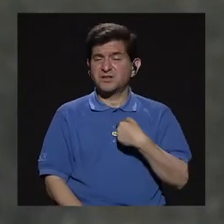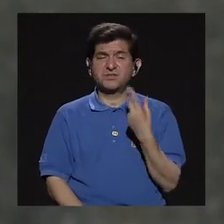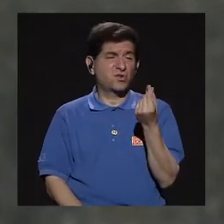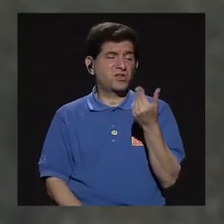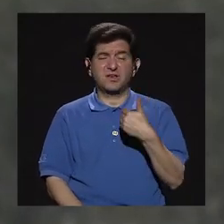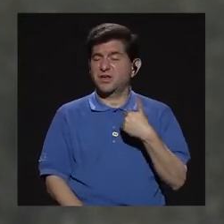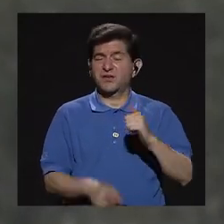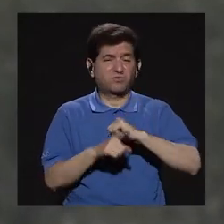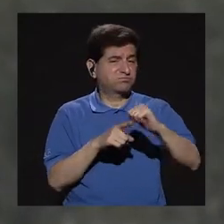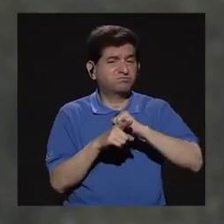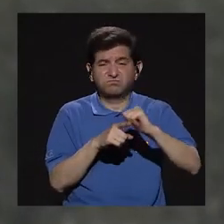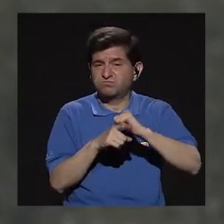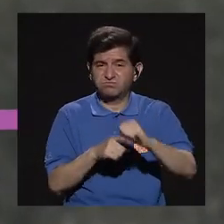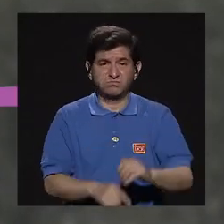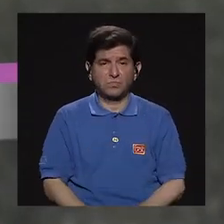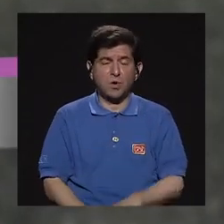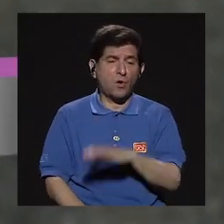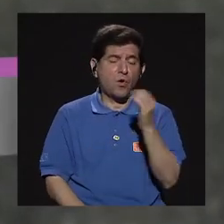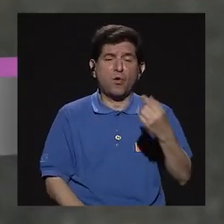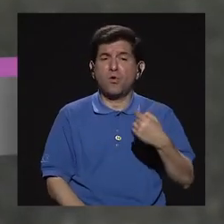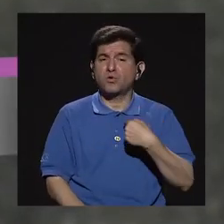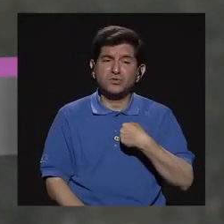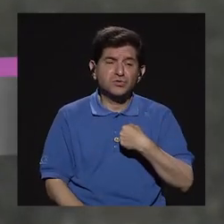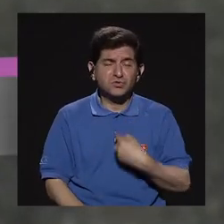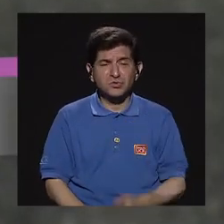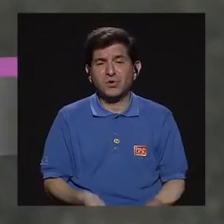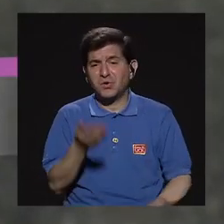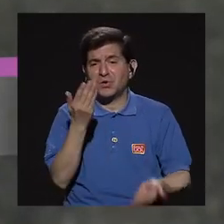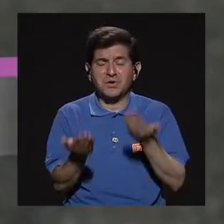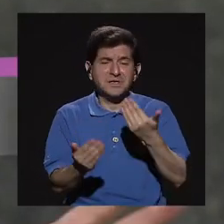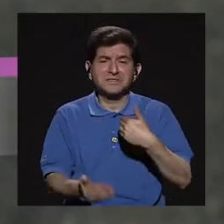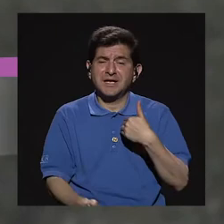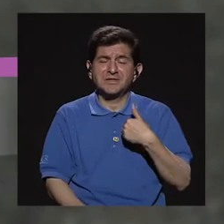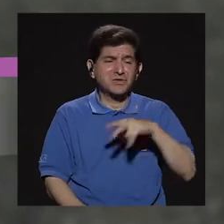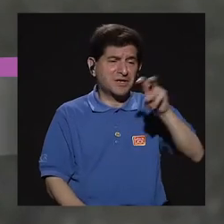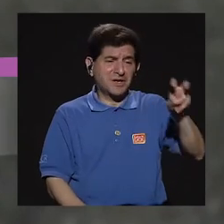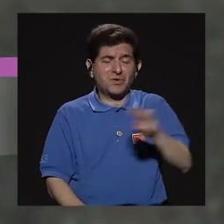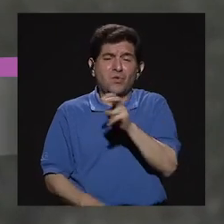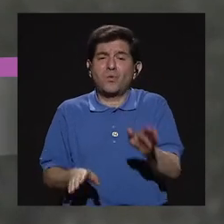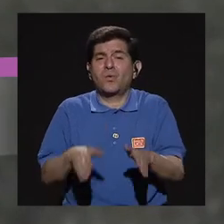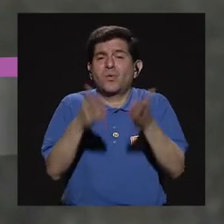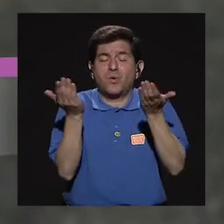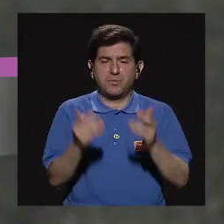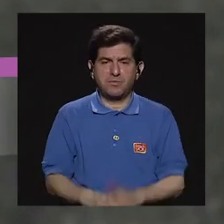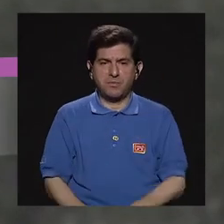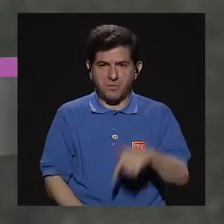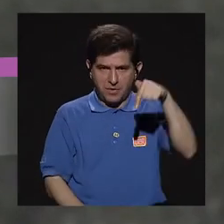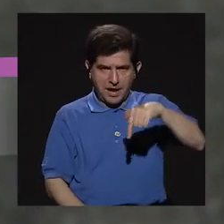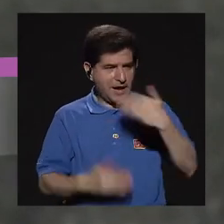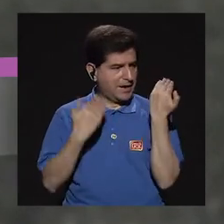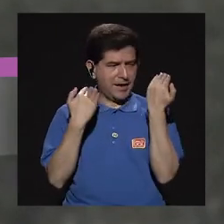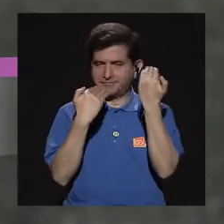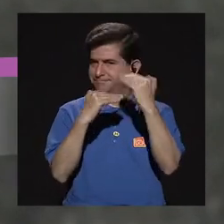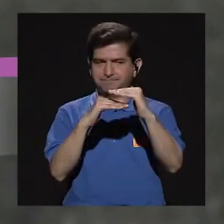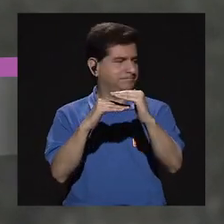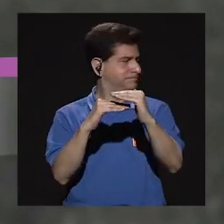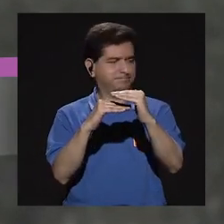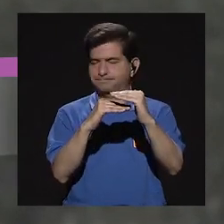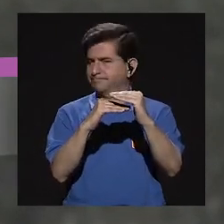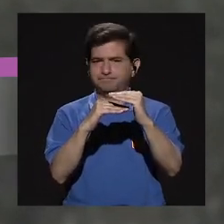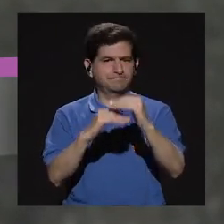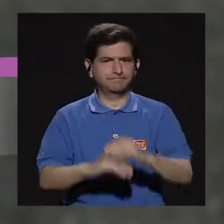que no tengo dinero para capacitarme, ¿verdad? Ay, es que no tengo, no tengo, tal vez pases para ir allá. Bueno, aquí no es una limitante